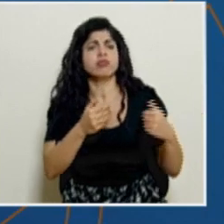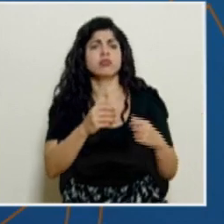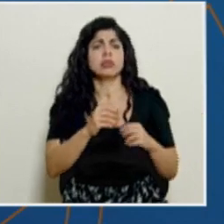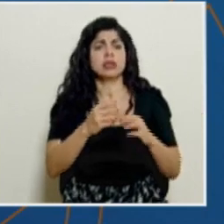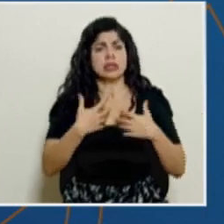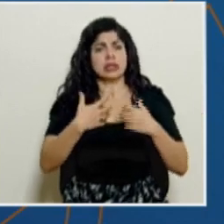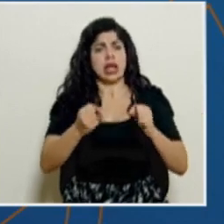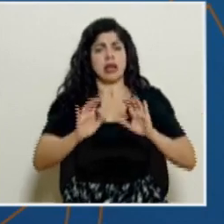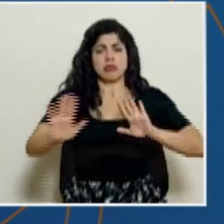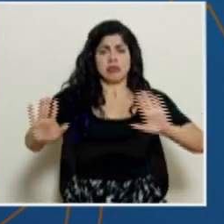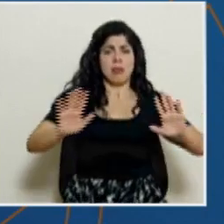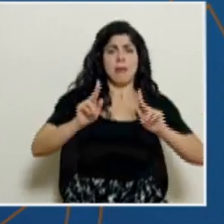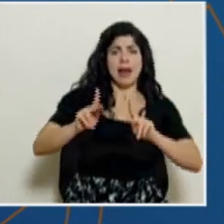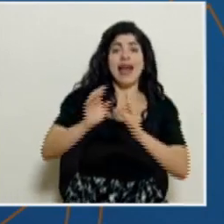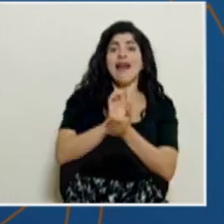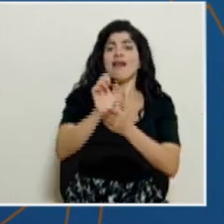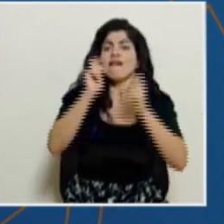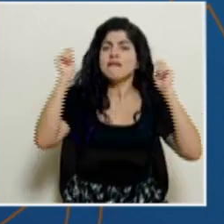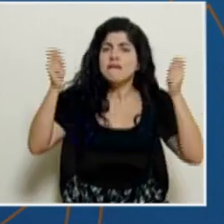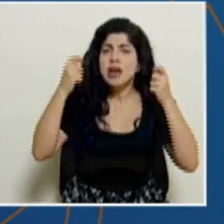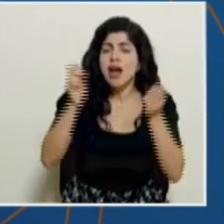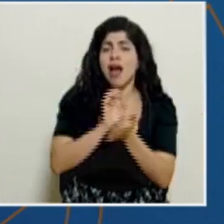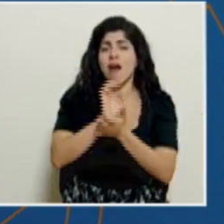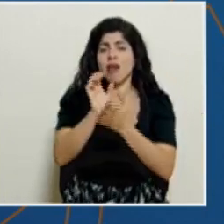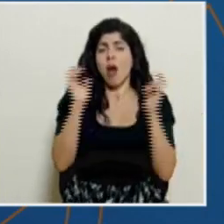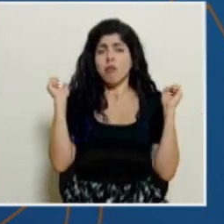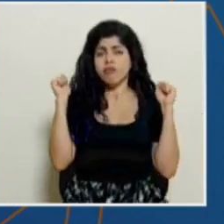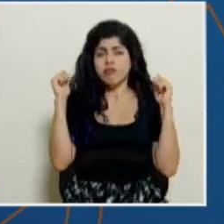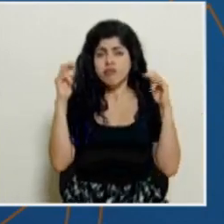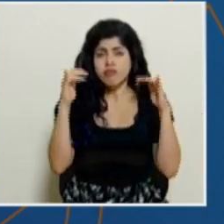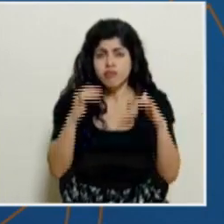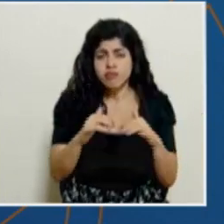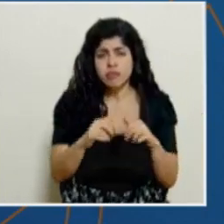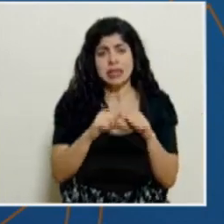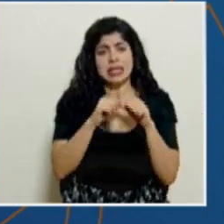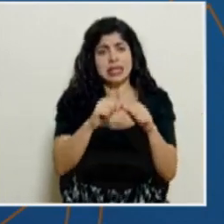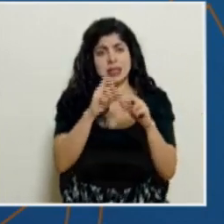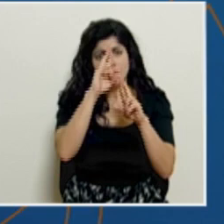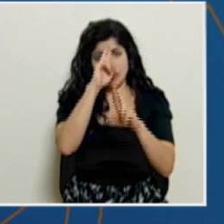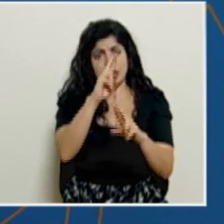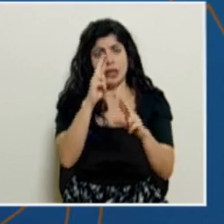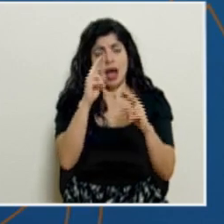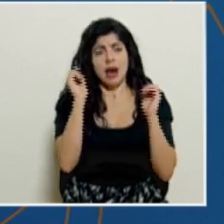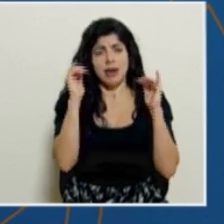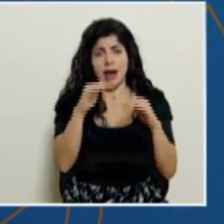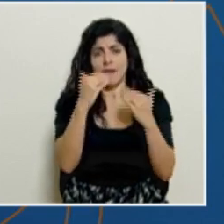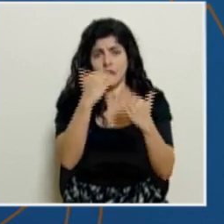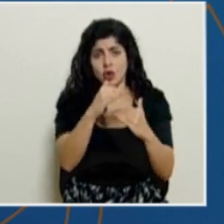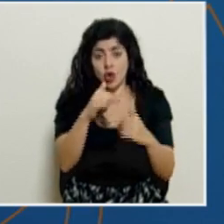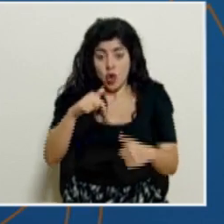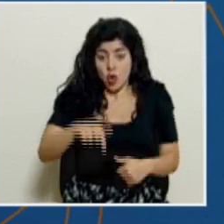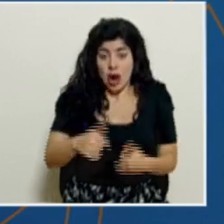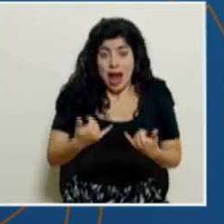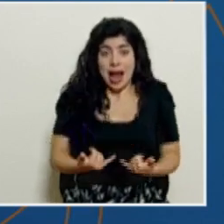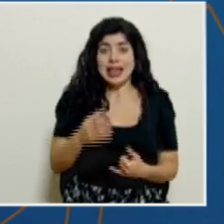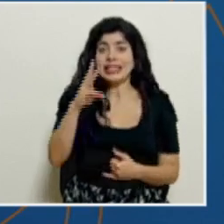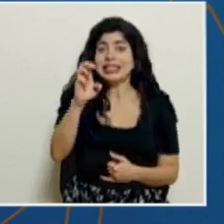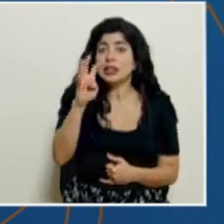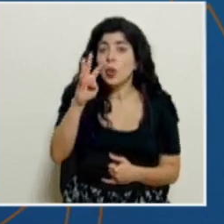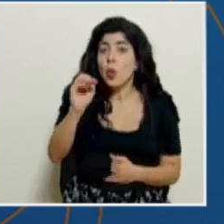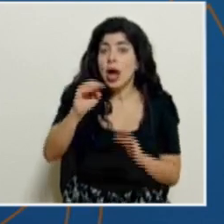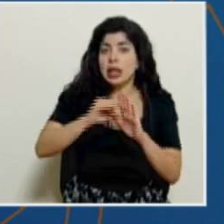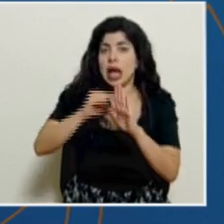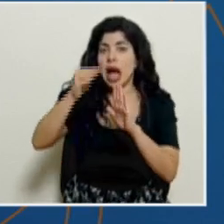social sana, evitar fiestas, evitar aglomeraciones y mantener los aforos. Al día de hoy, tenemos 640